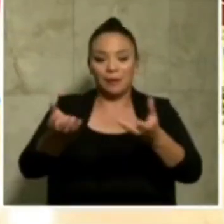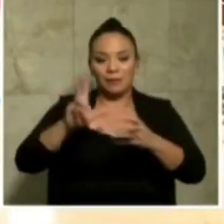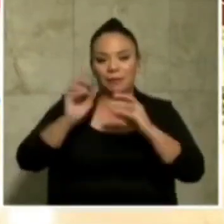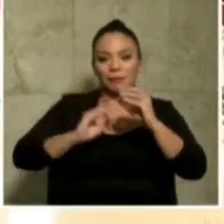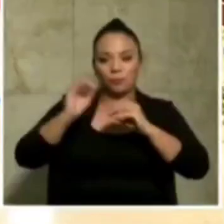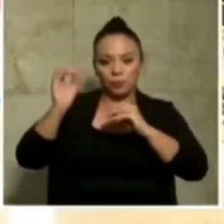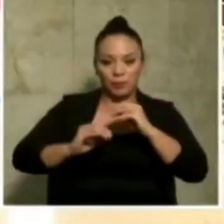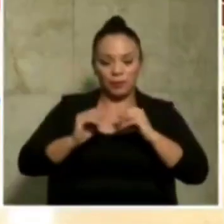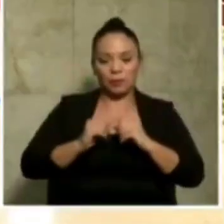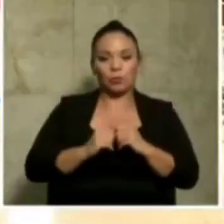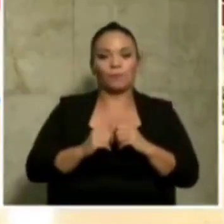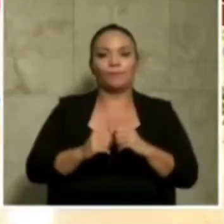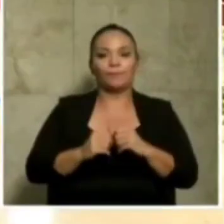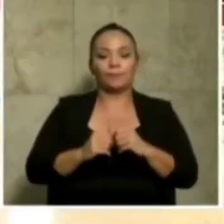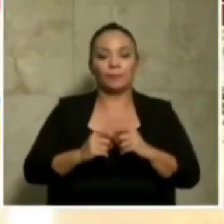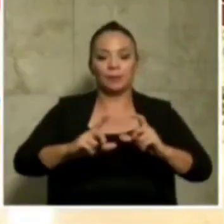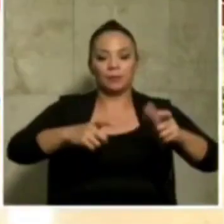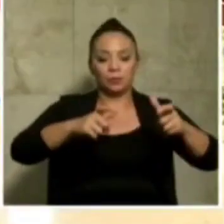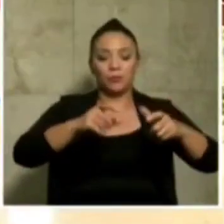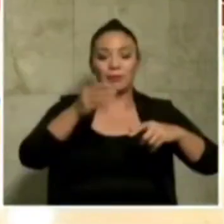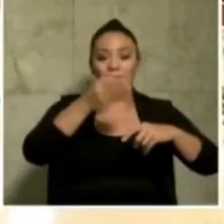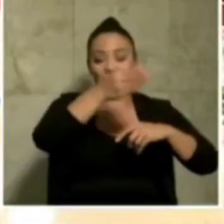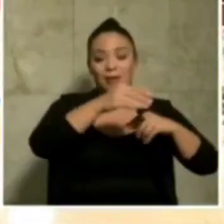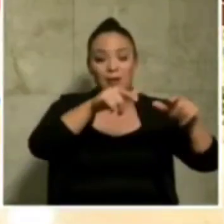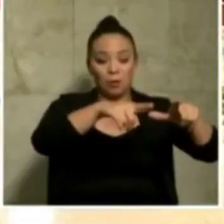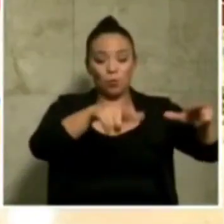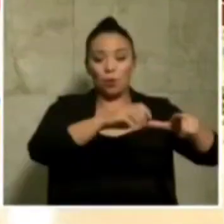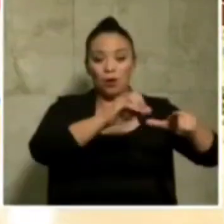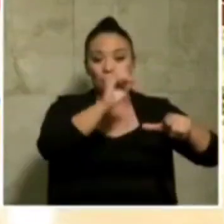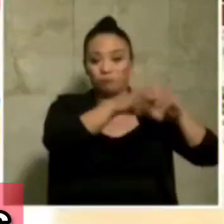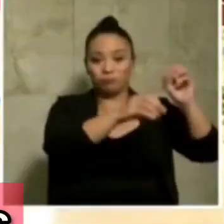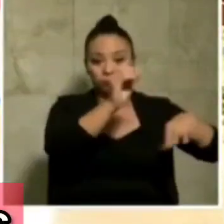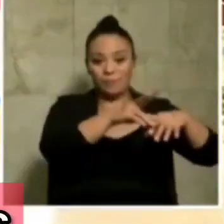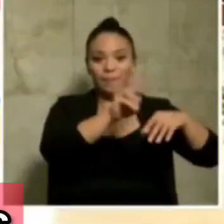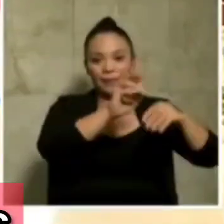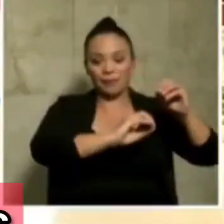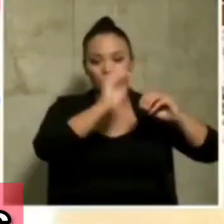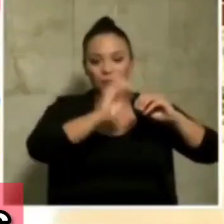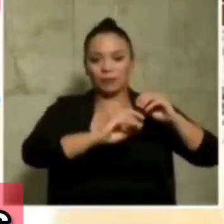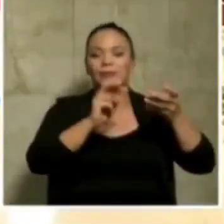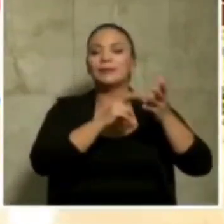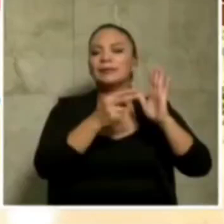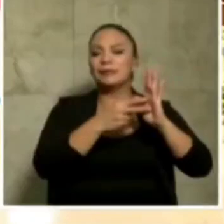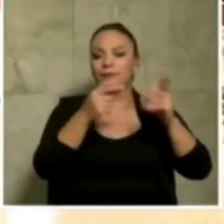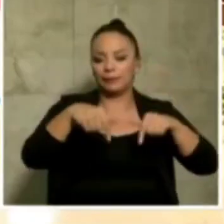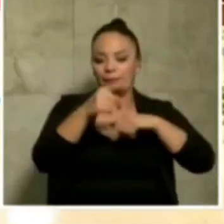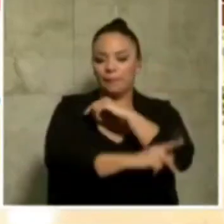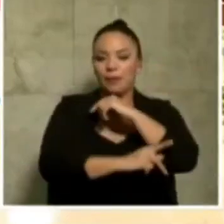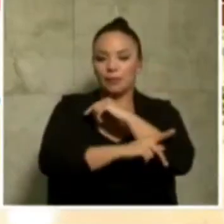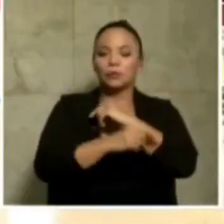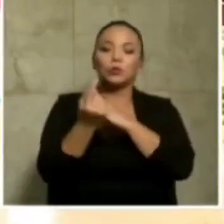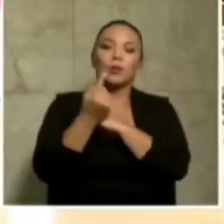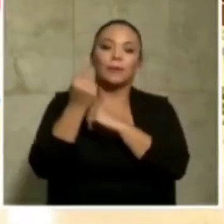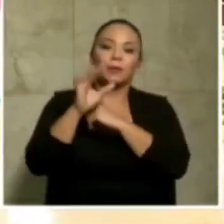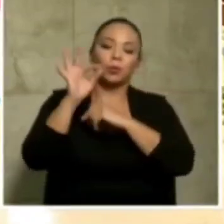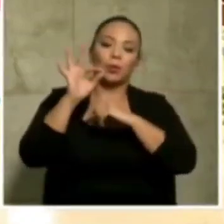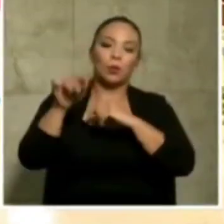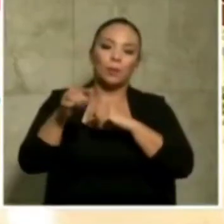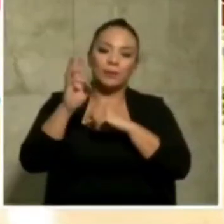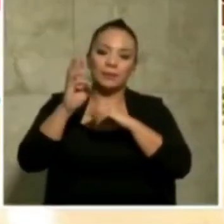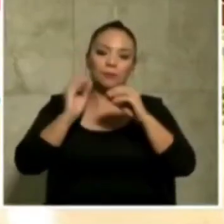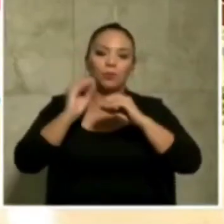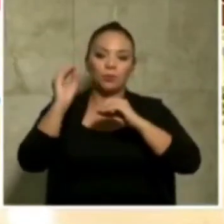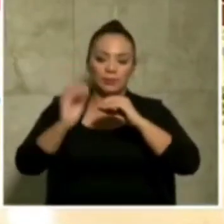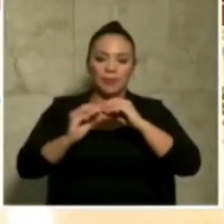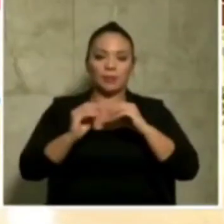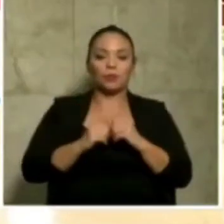Y los que tienen que ir a un relleno son un 20%. ¿Qué es lo que sucede en este país? Que solamente un 9.6%